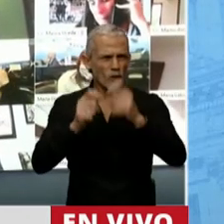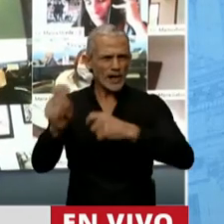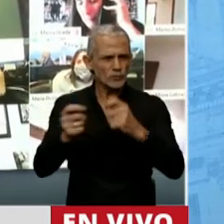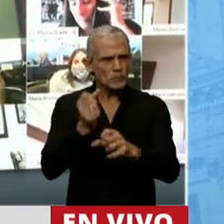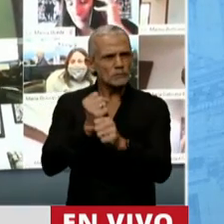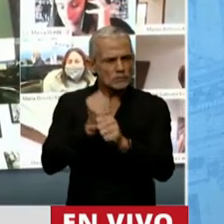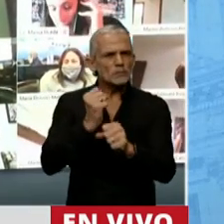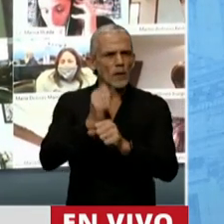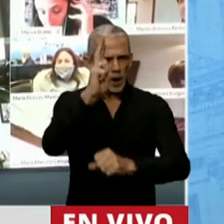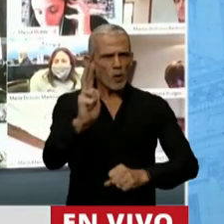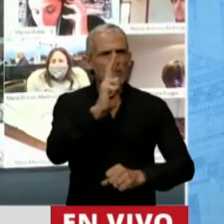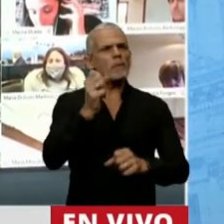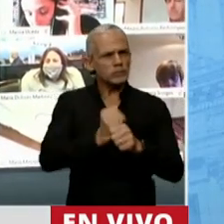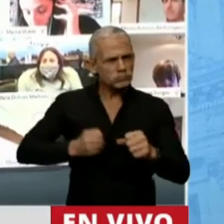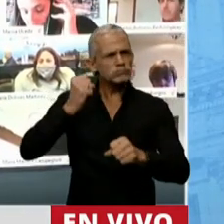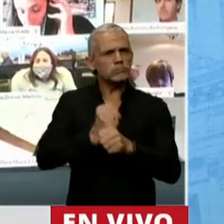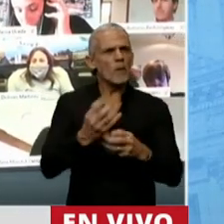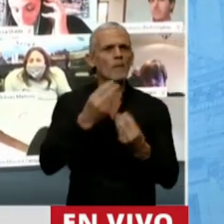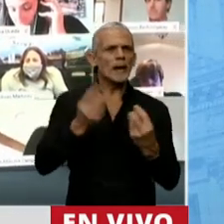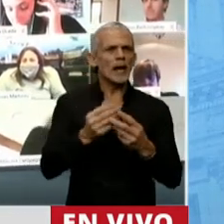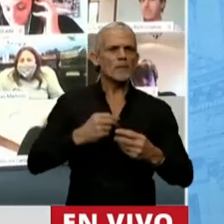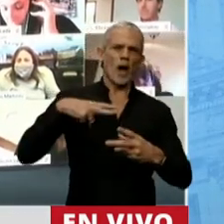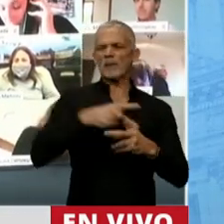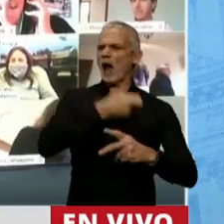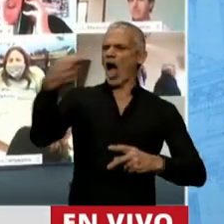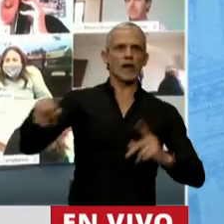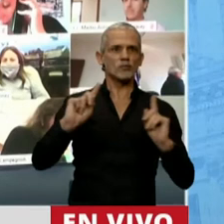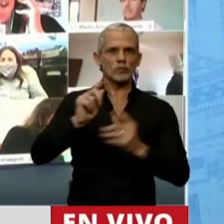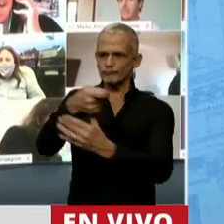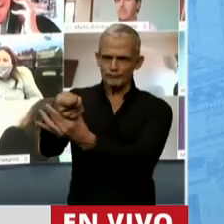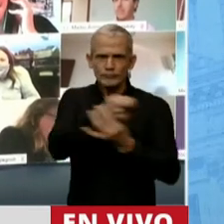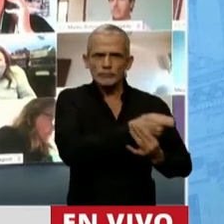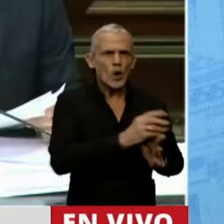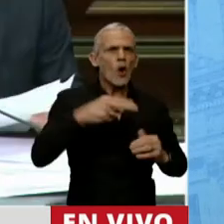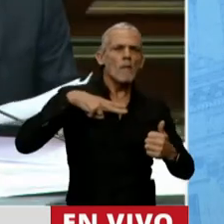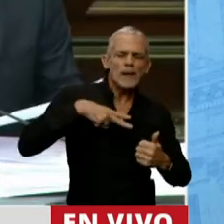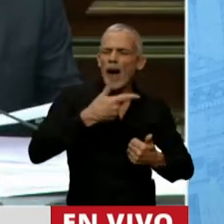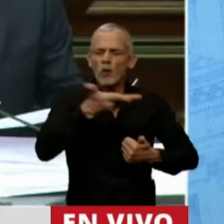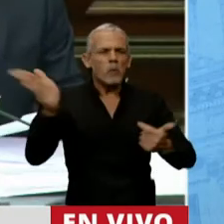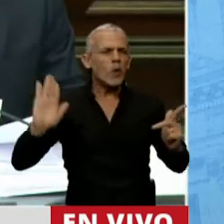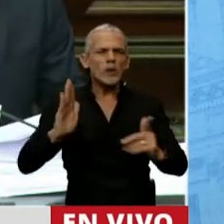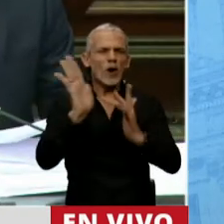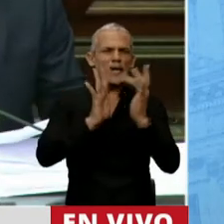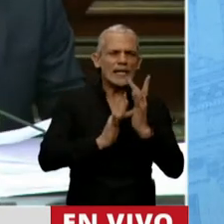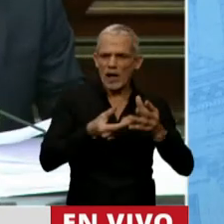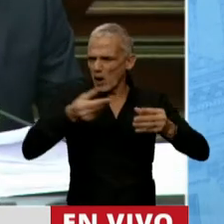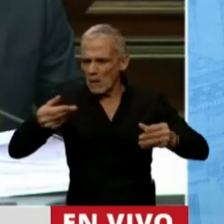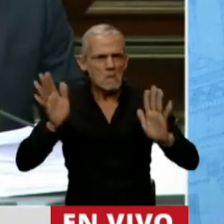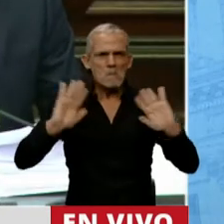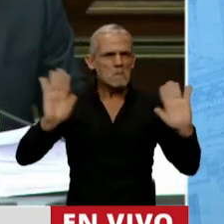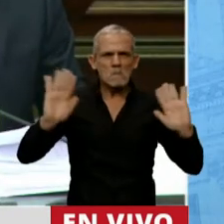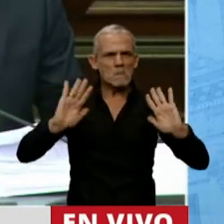trabajo que hace el sumo pontífice para evitar los privilegios, los privilegios públicos, los privados y los eclesiásticos. No hay ningún